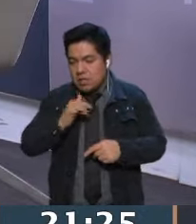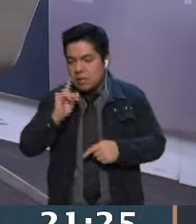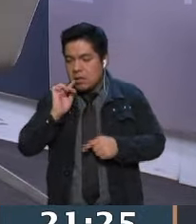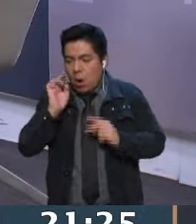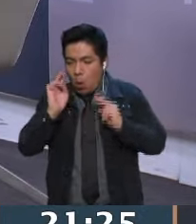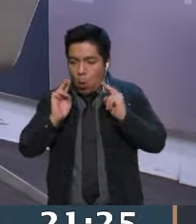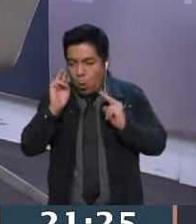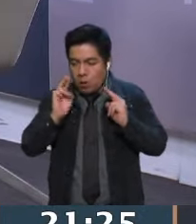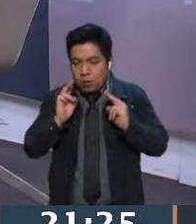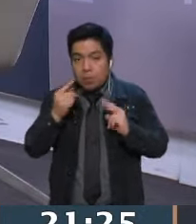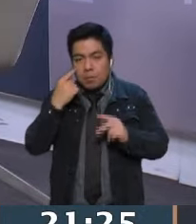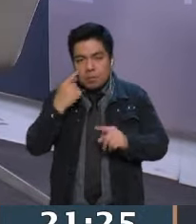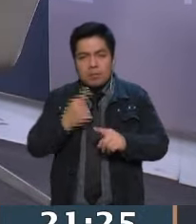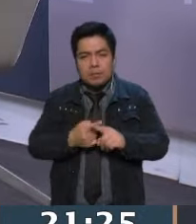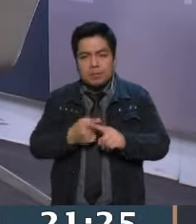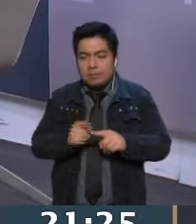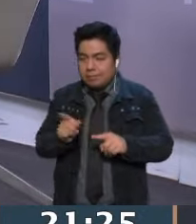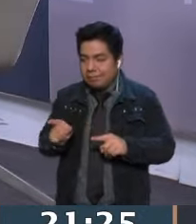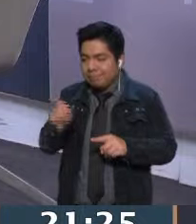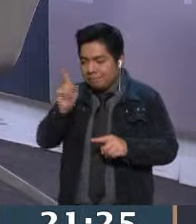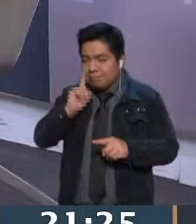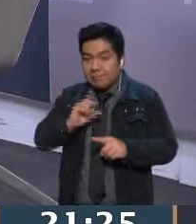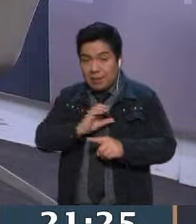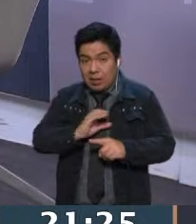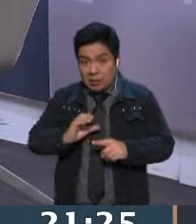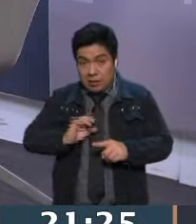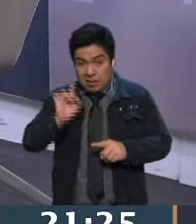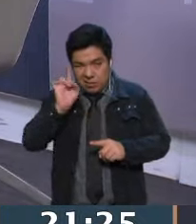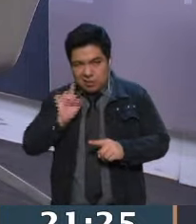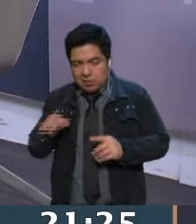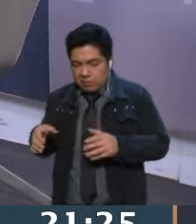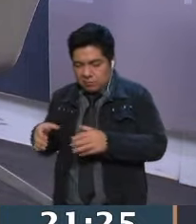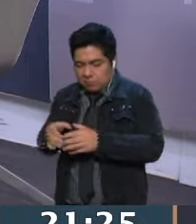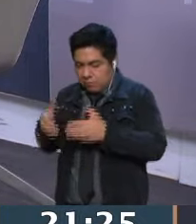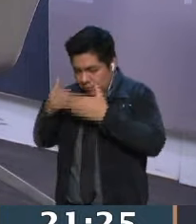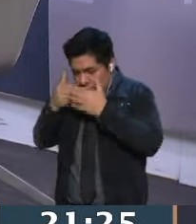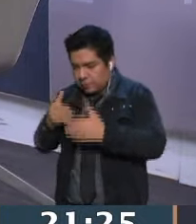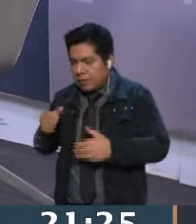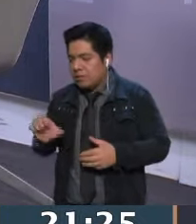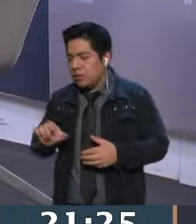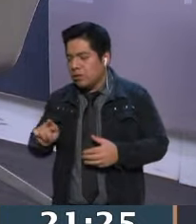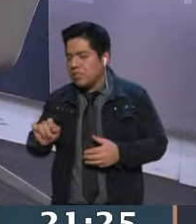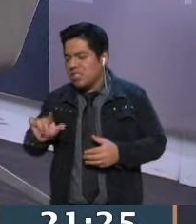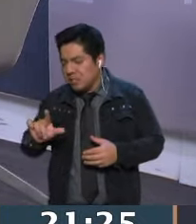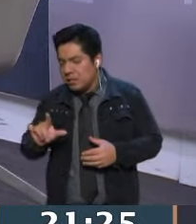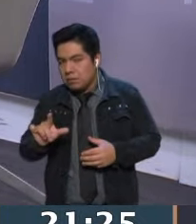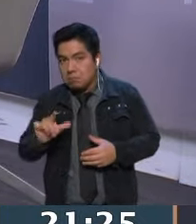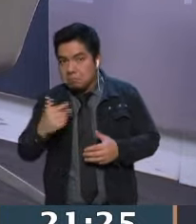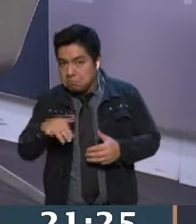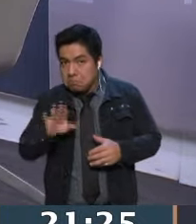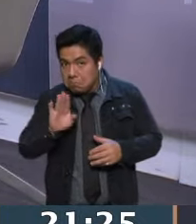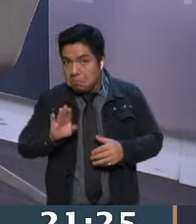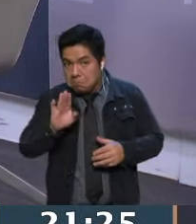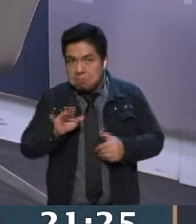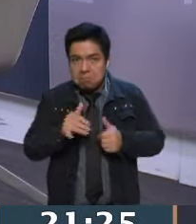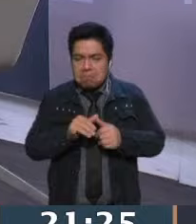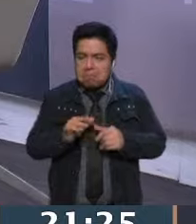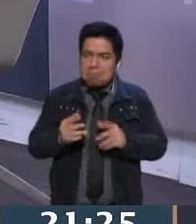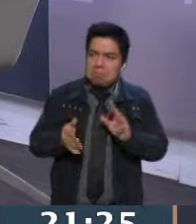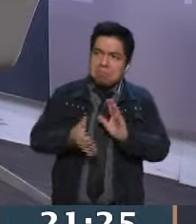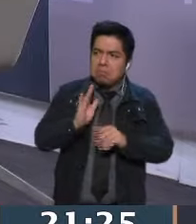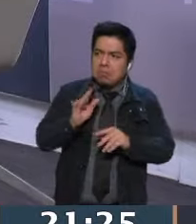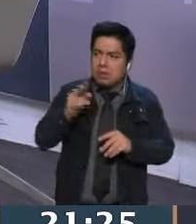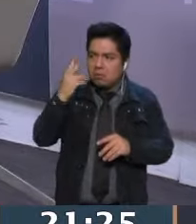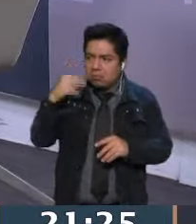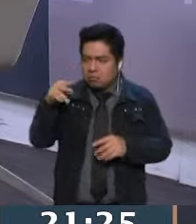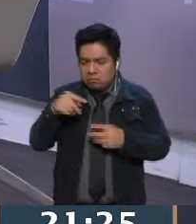pero especialmente en el caso de Xochitl Galvez, la candidata de la oposición, que, bueno, pues se fue en una gira artística. Pero dos cosas que a